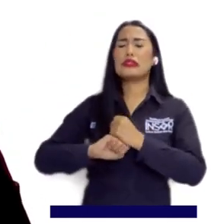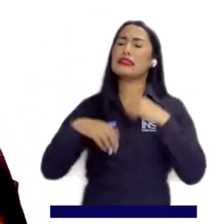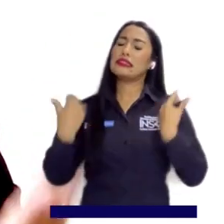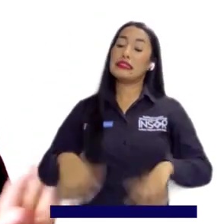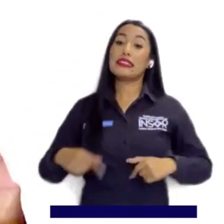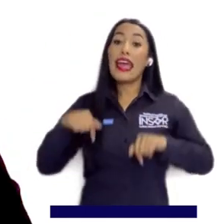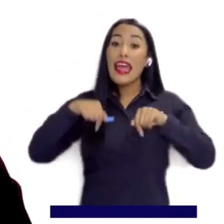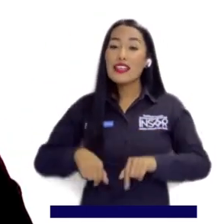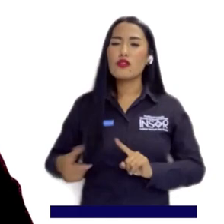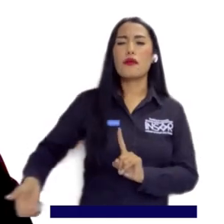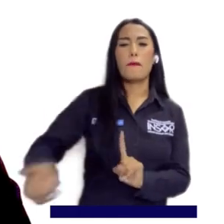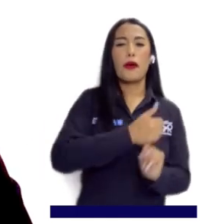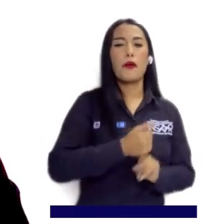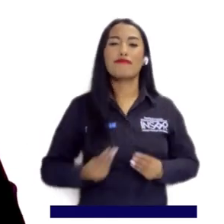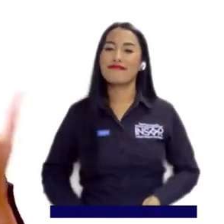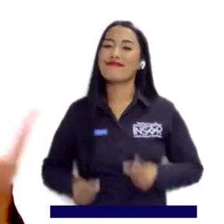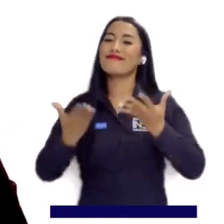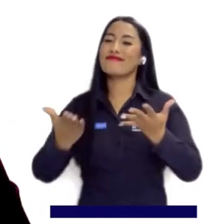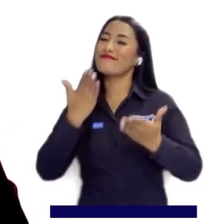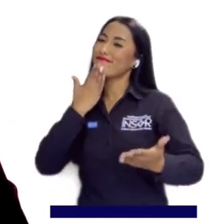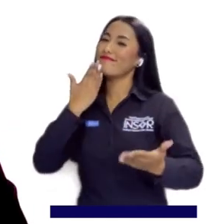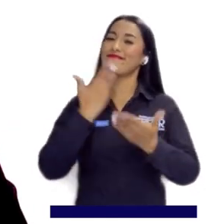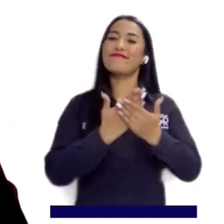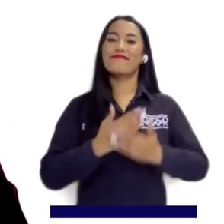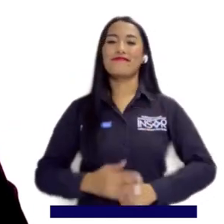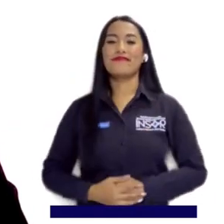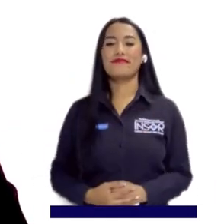de Educación. A todos ustedes, muchas gracias. Estos resultados también son de ustedes.